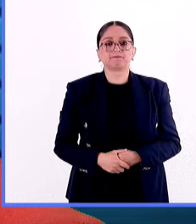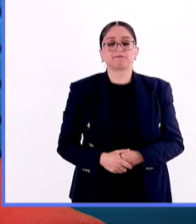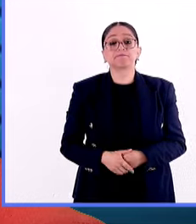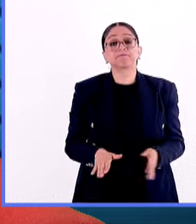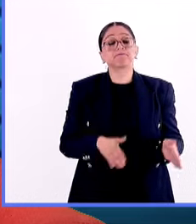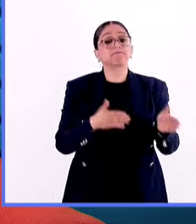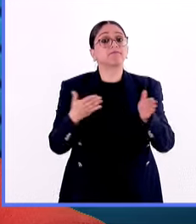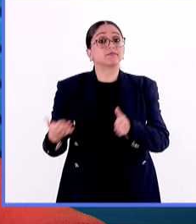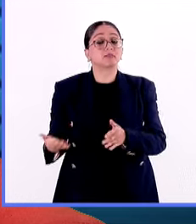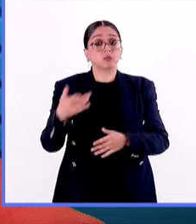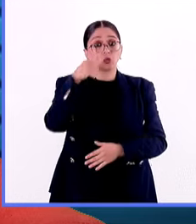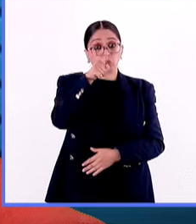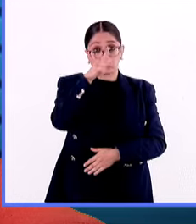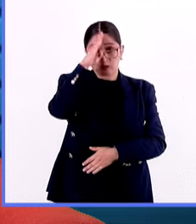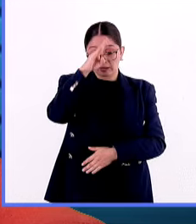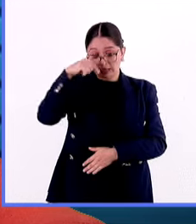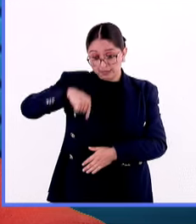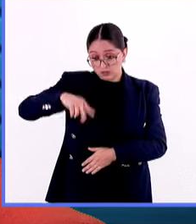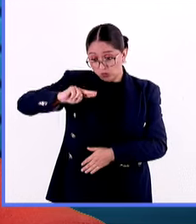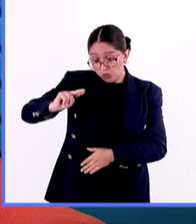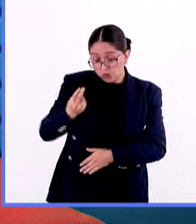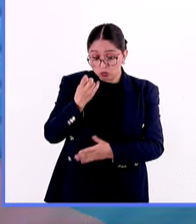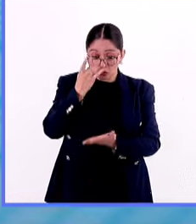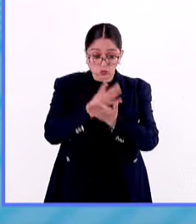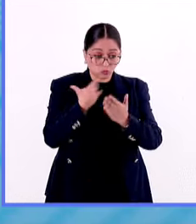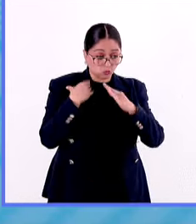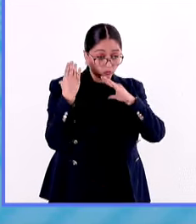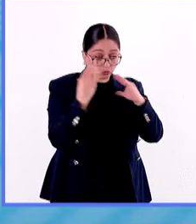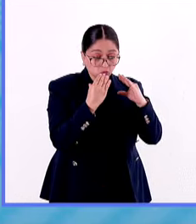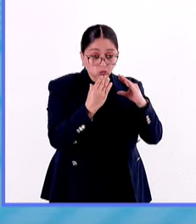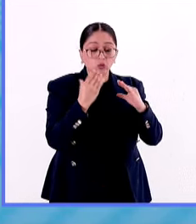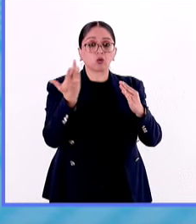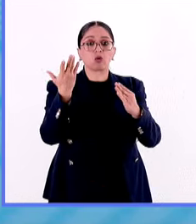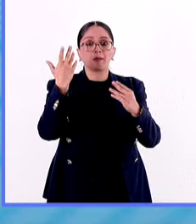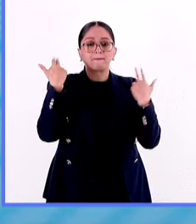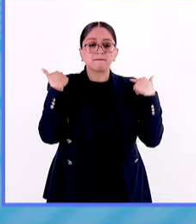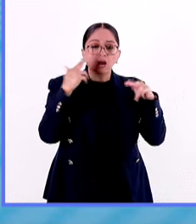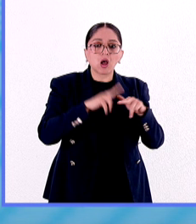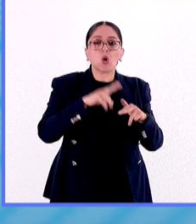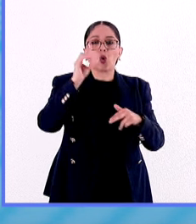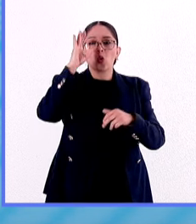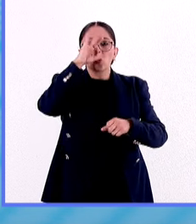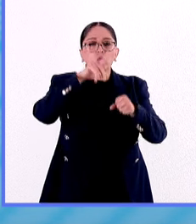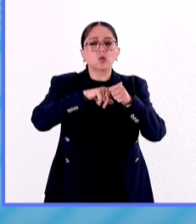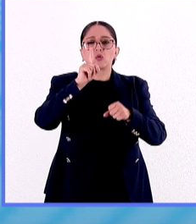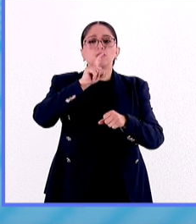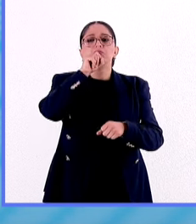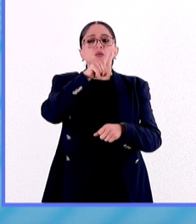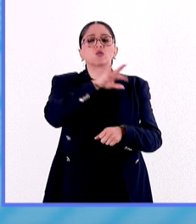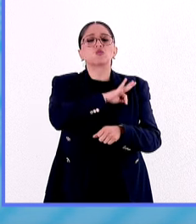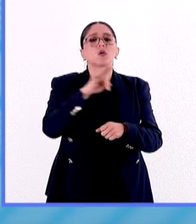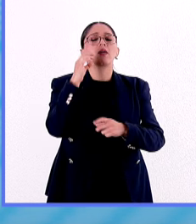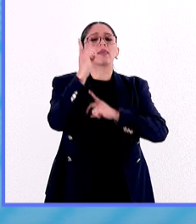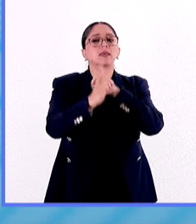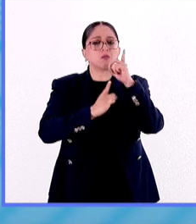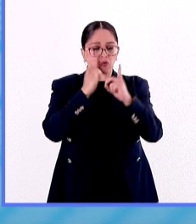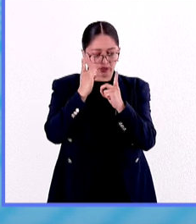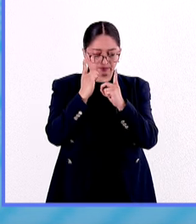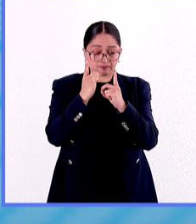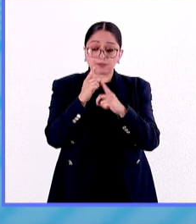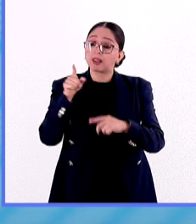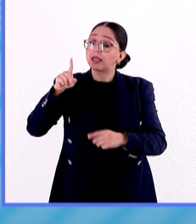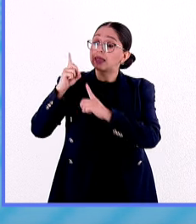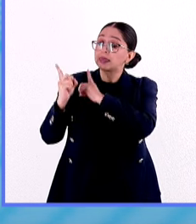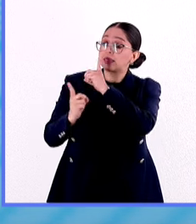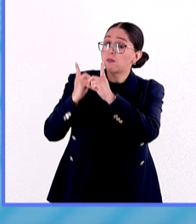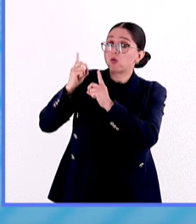se enfoca en docencia o investigación o la cultura, también en otras áreas como las actividades físicas. Deporte UNAM, además